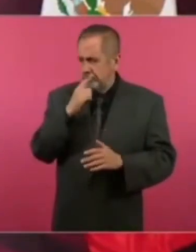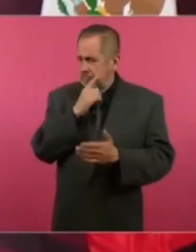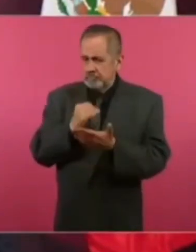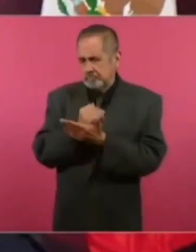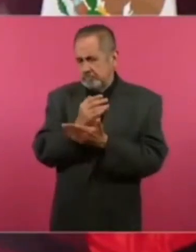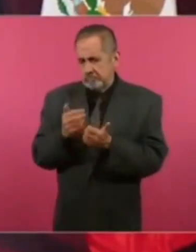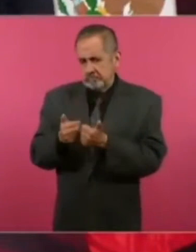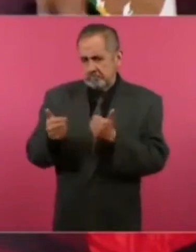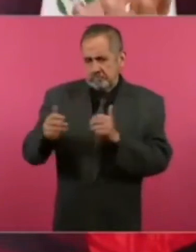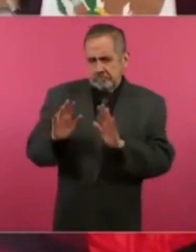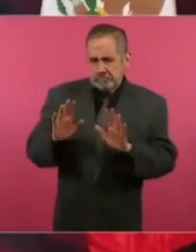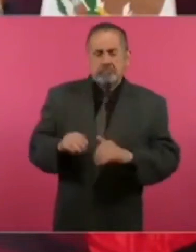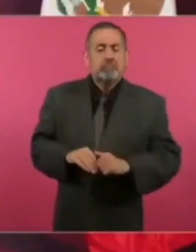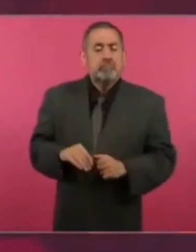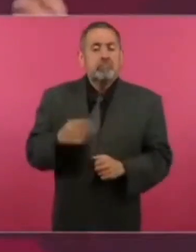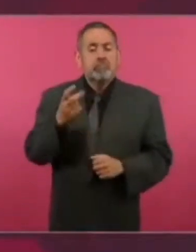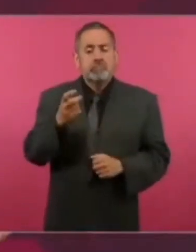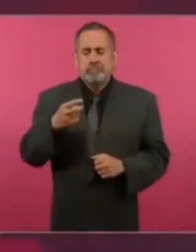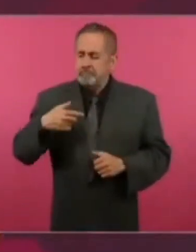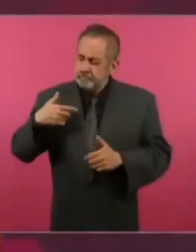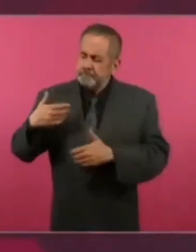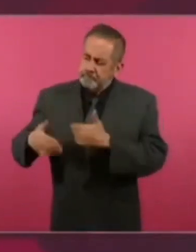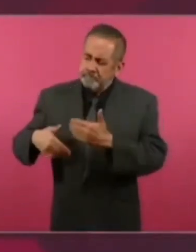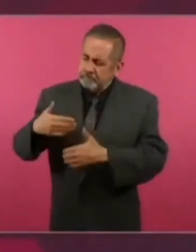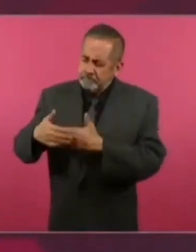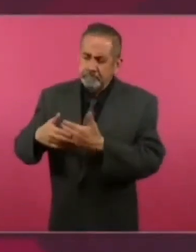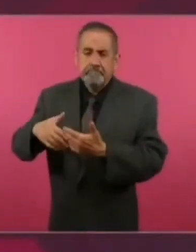Y así se ganó.